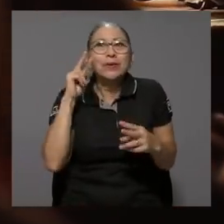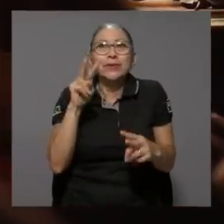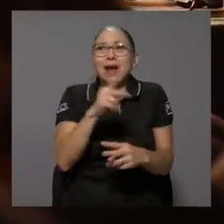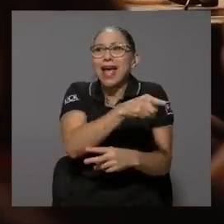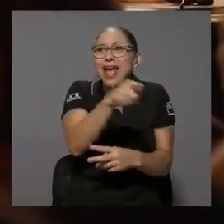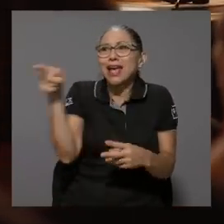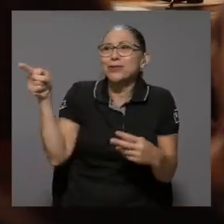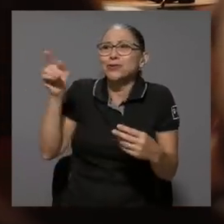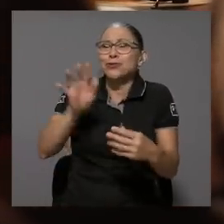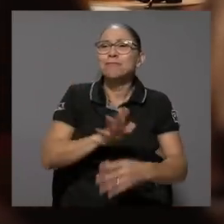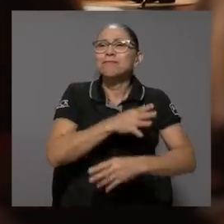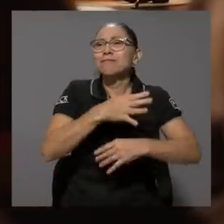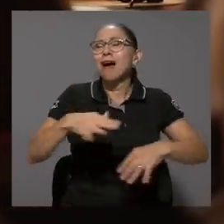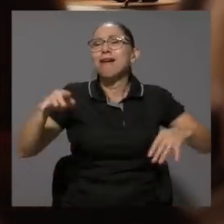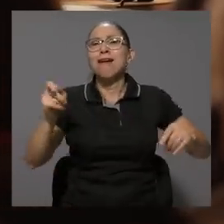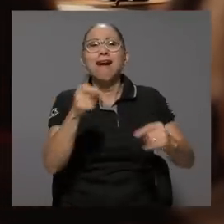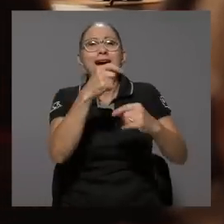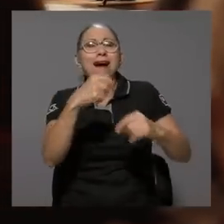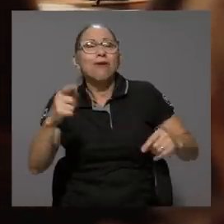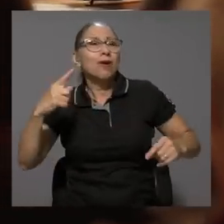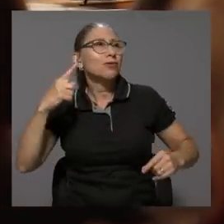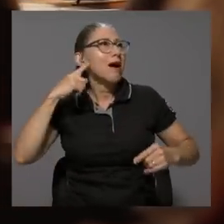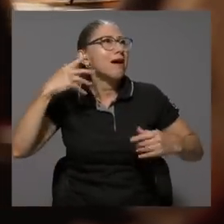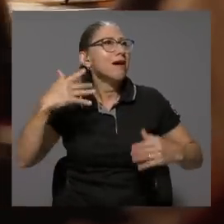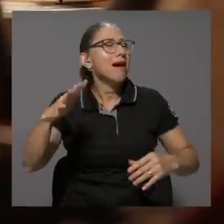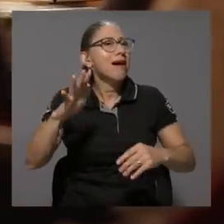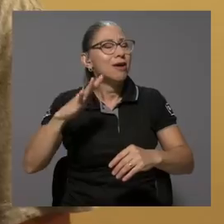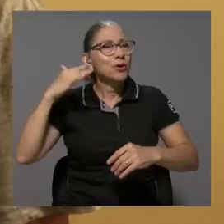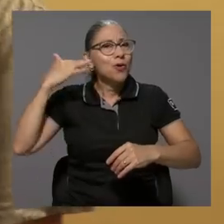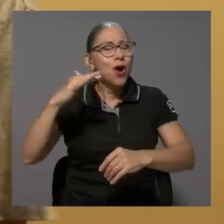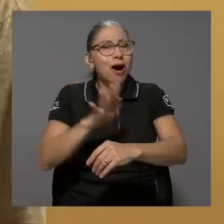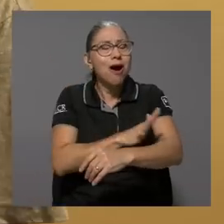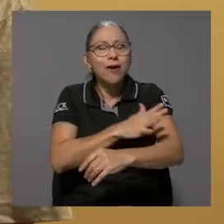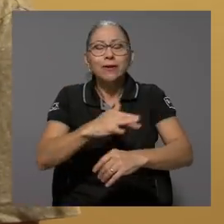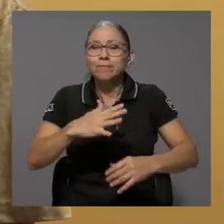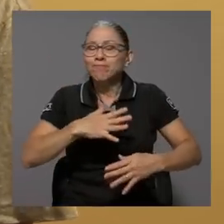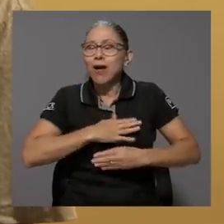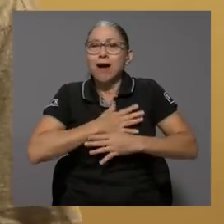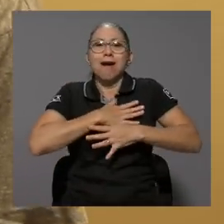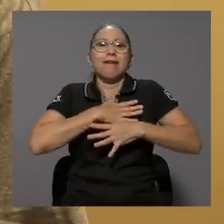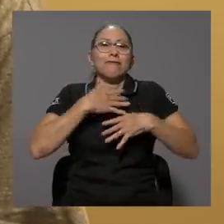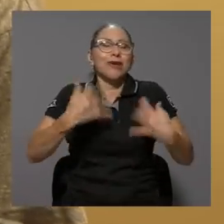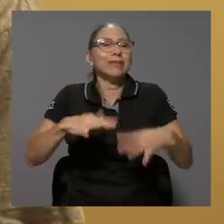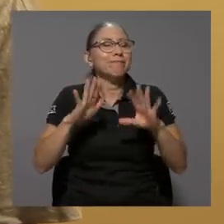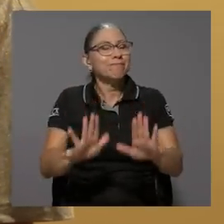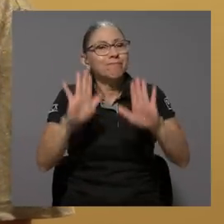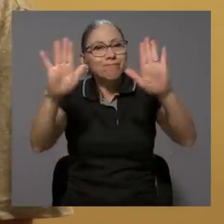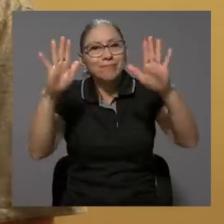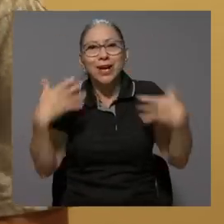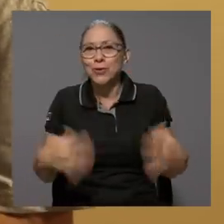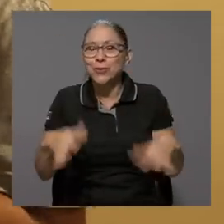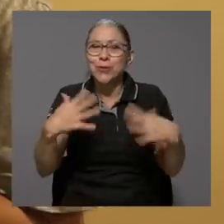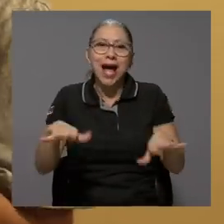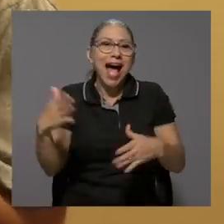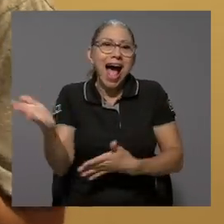lo hacían, todo lo que ellos hacían fue demasiado fenomenal.